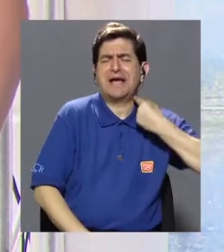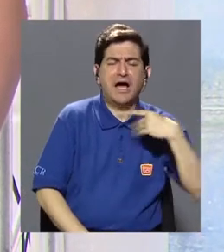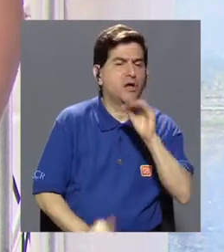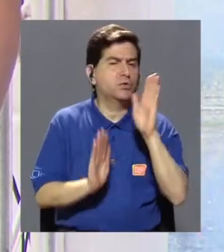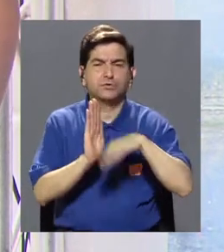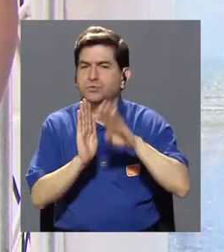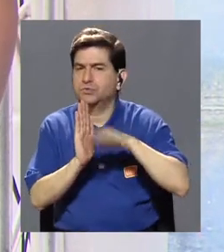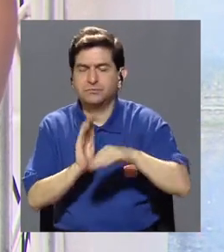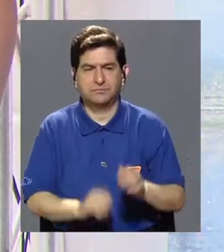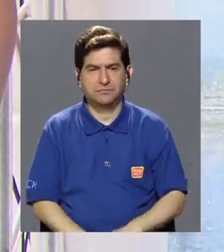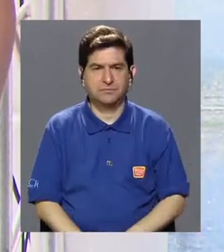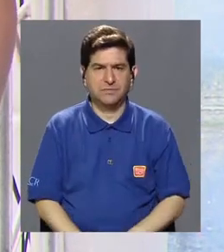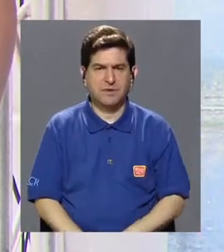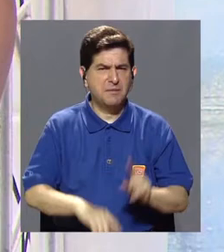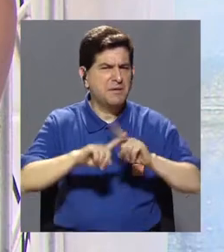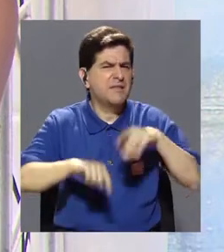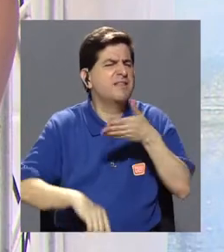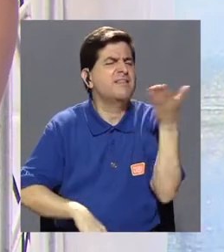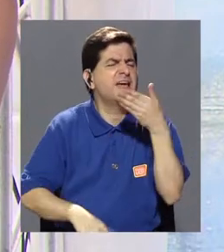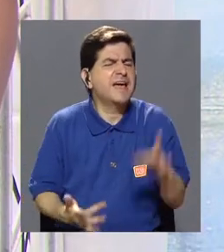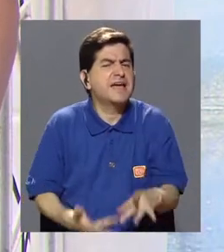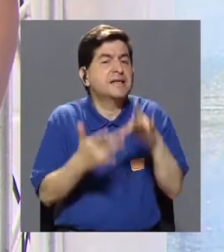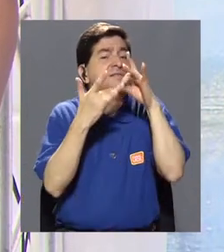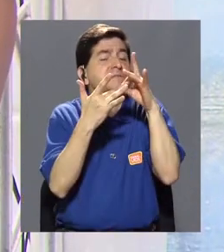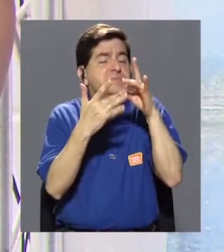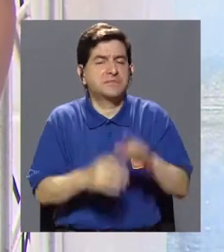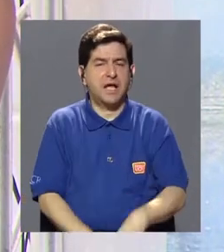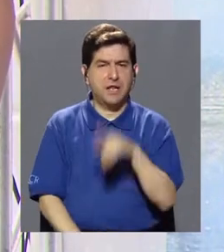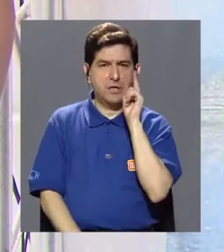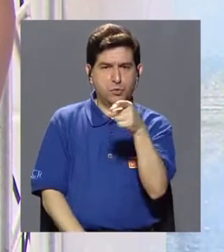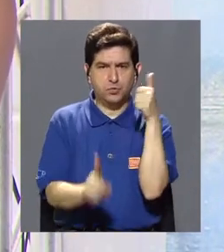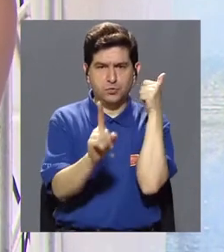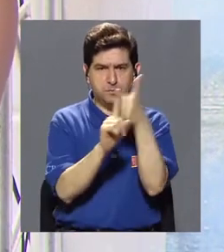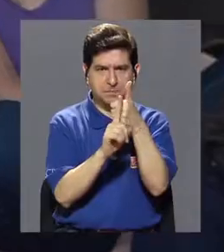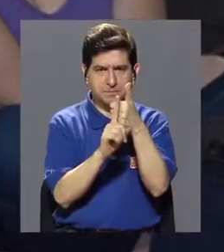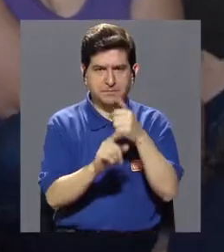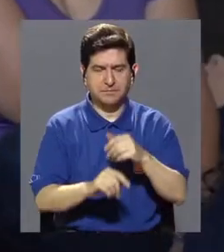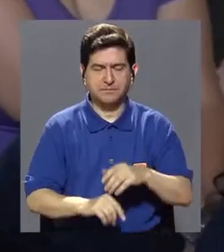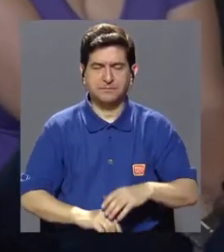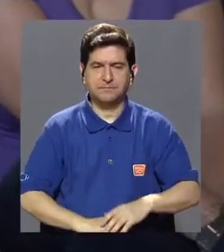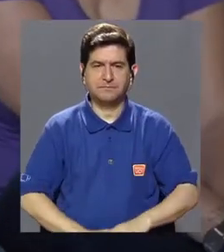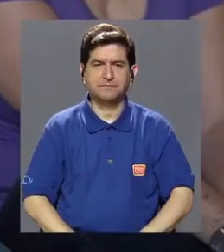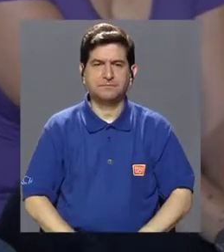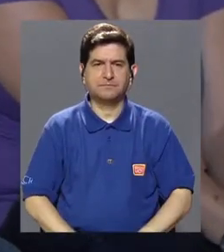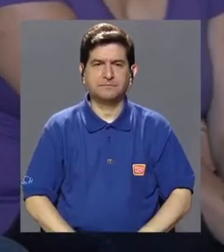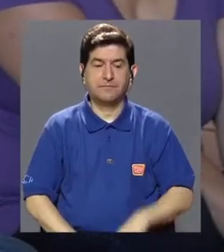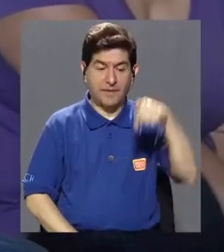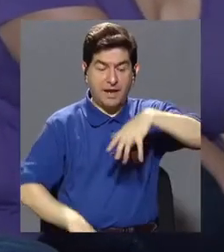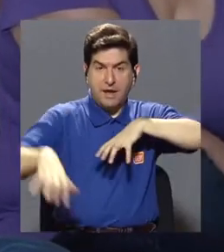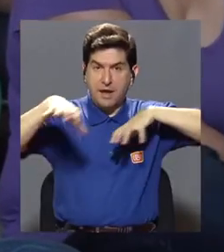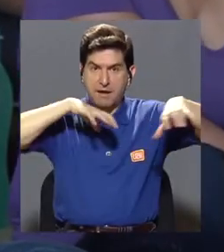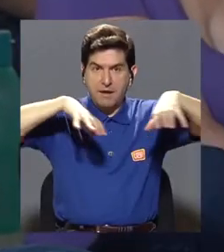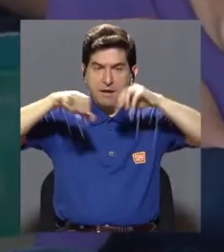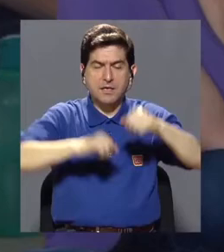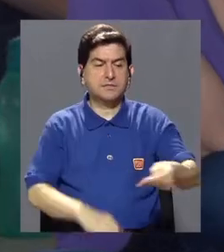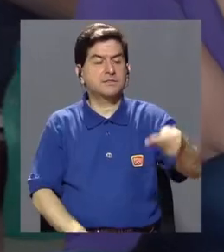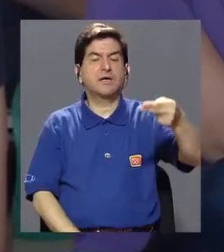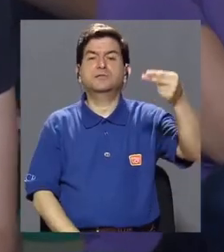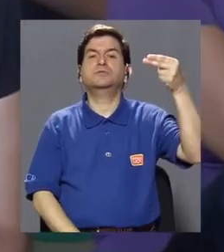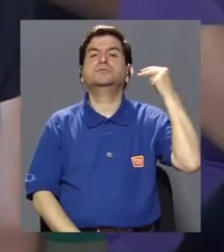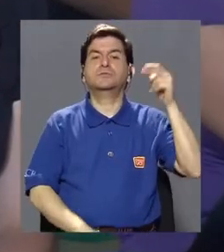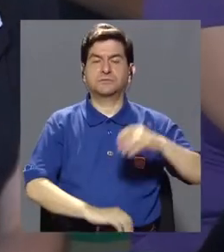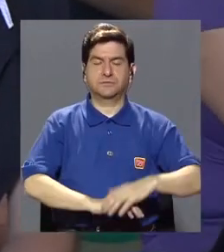medicamentos caros o baratos, depende exclusivamente de usted. Esta